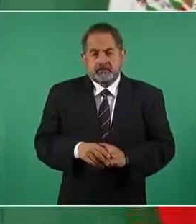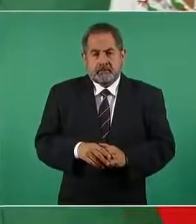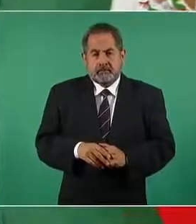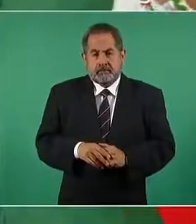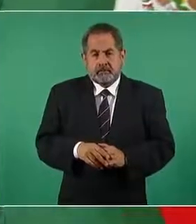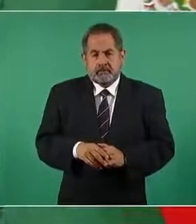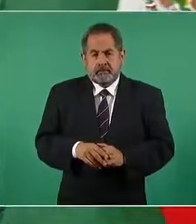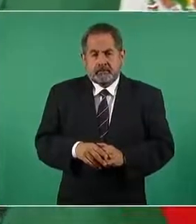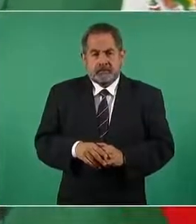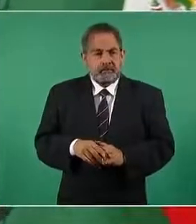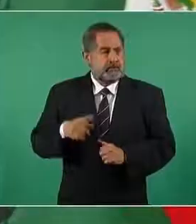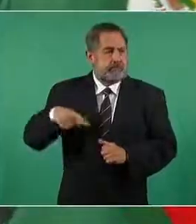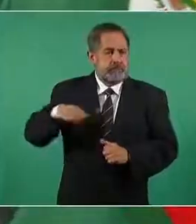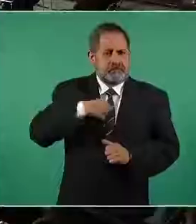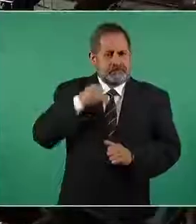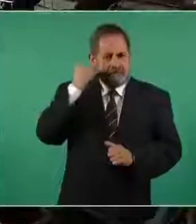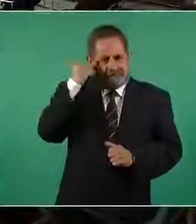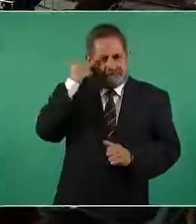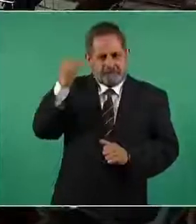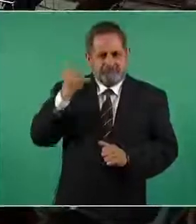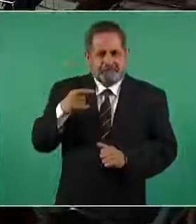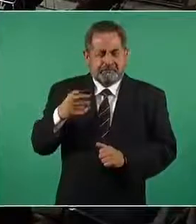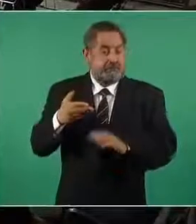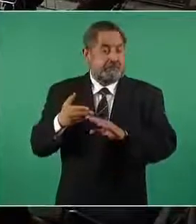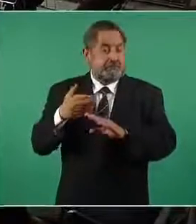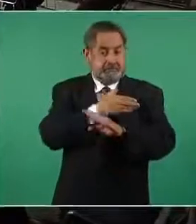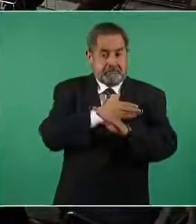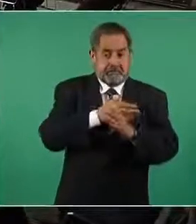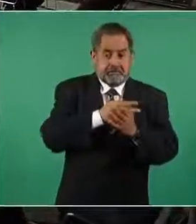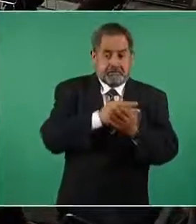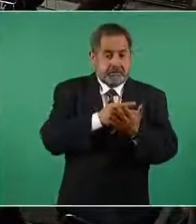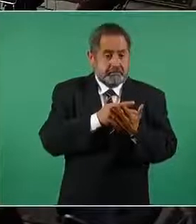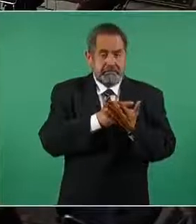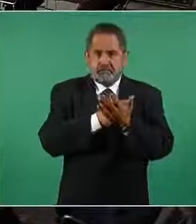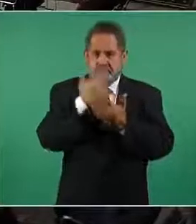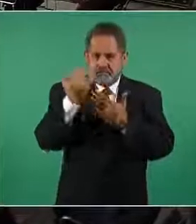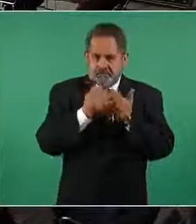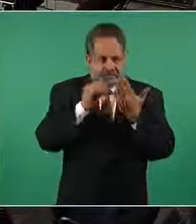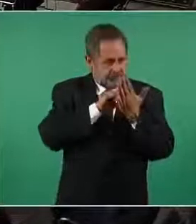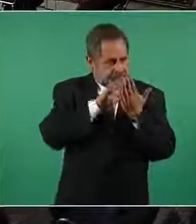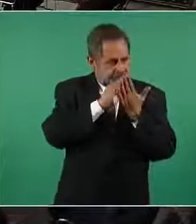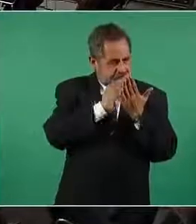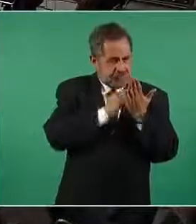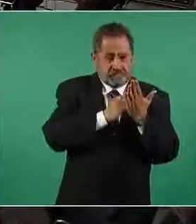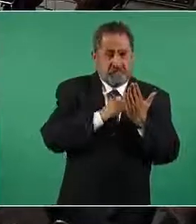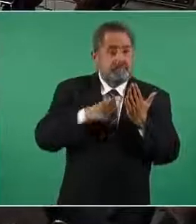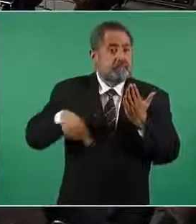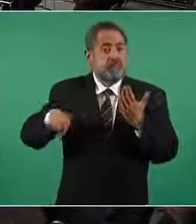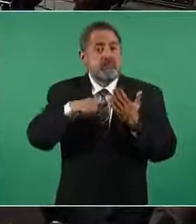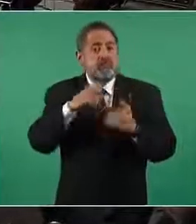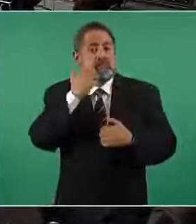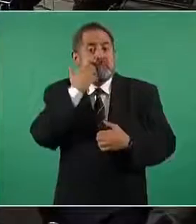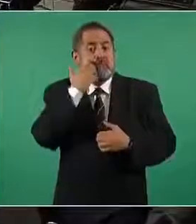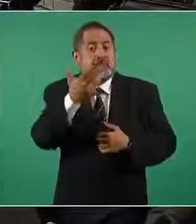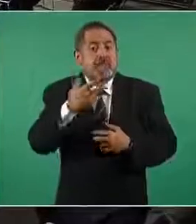la idea ya existía el anteproyecto de venderlo